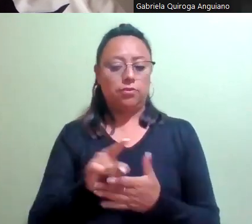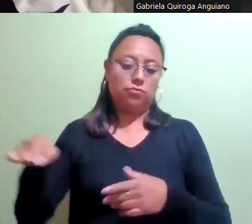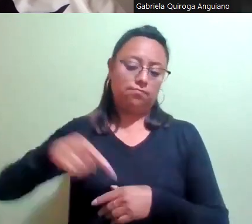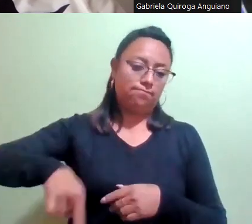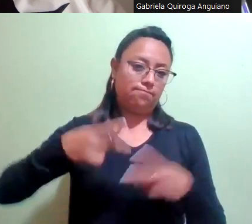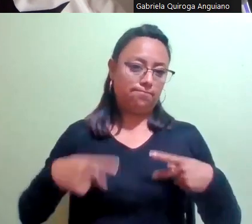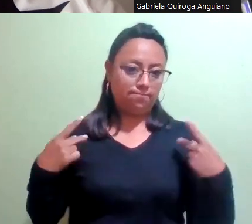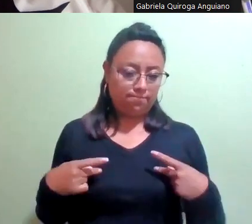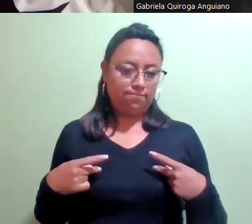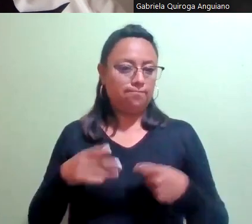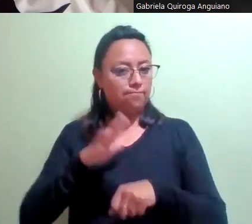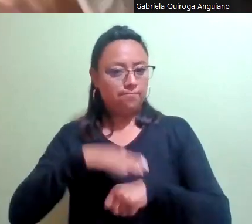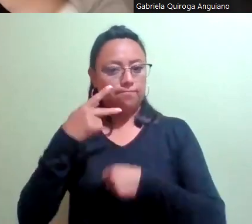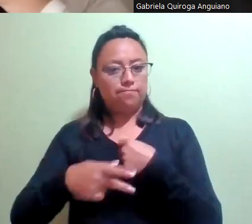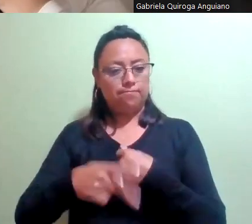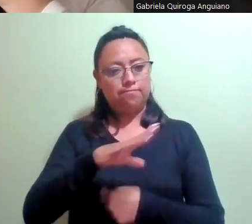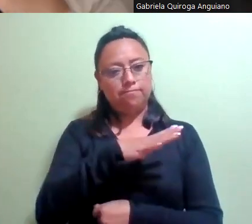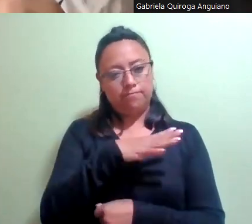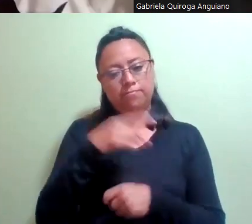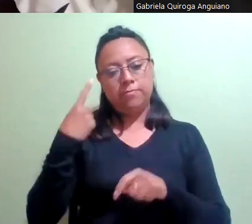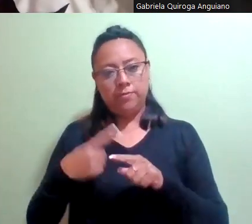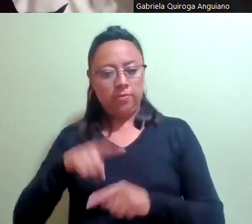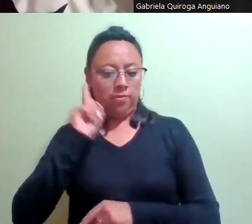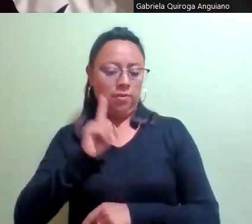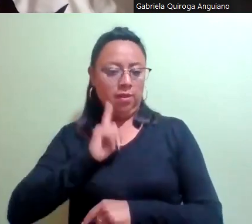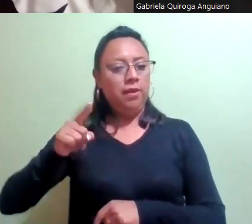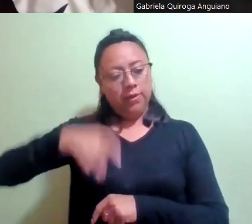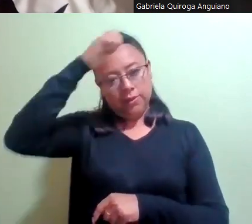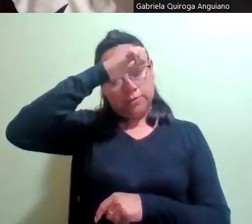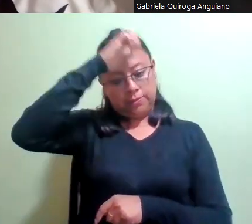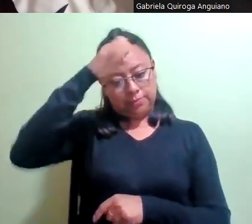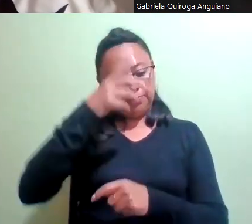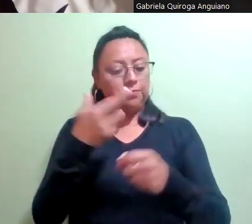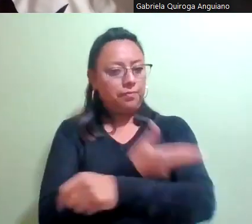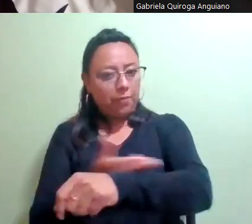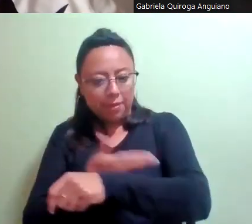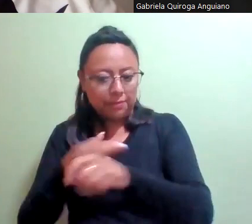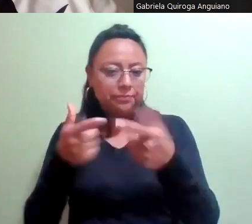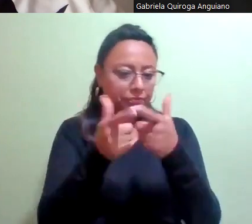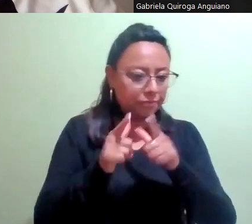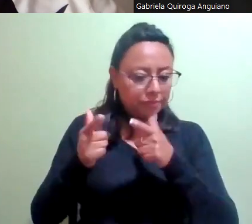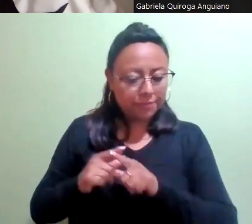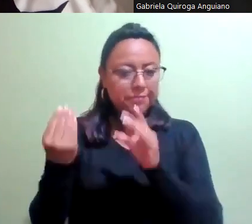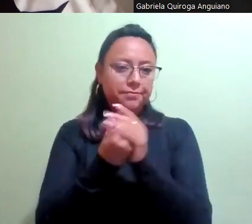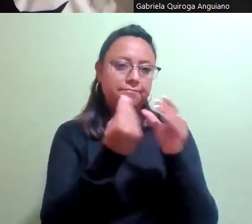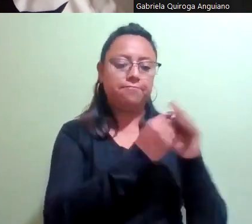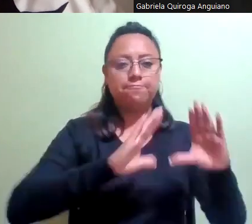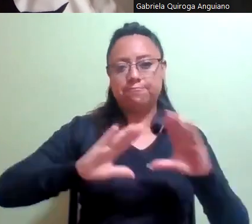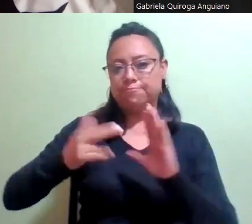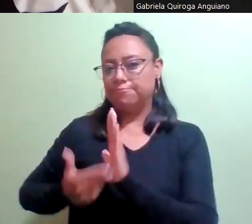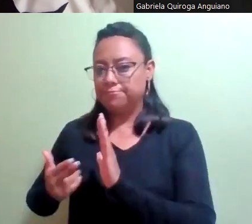es decir, las mujeres. Cuenta con experiencia en organización de grupos, elaboración de materiales, facilitación de talleres y cursos,